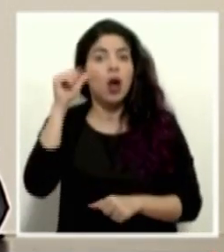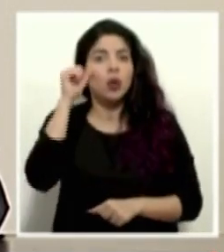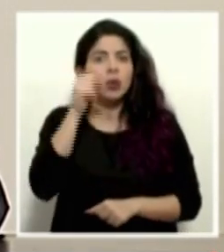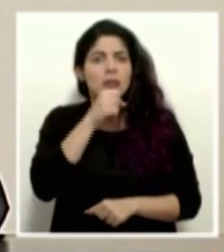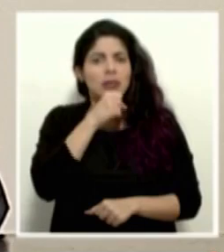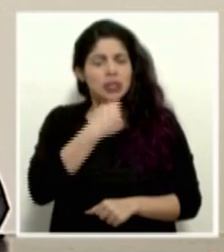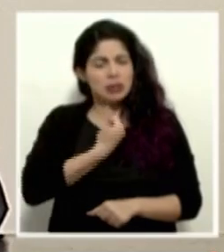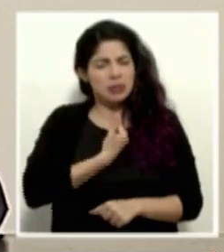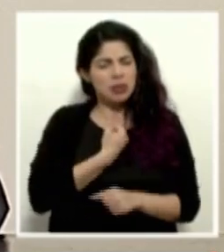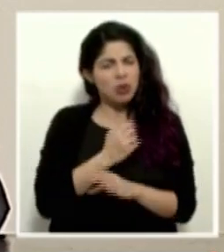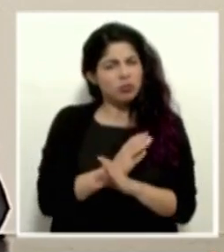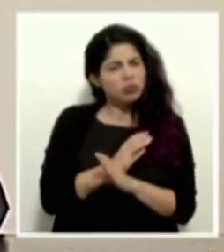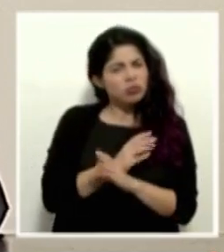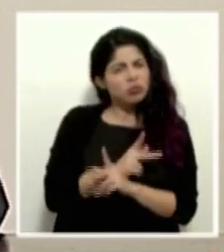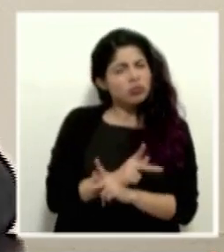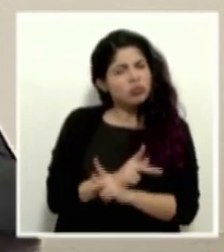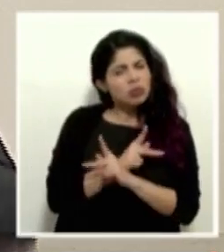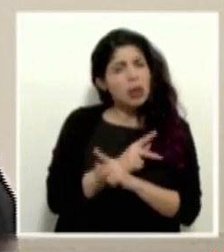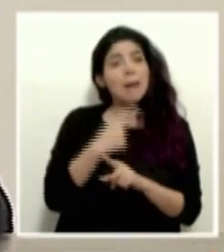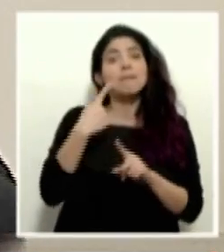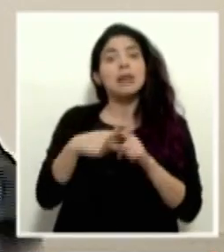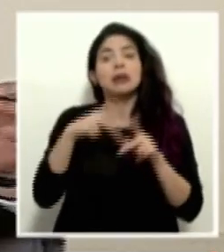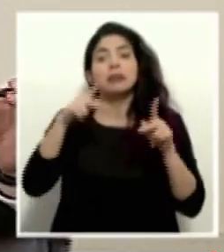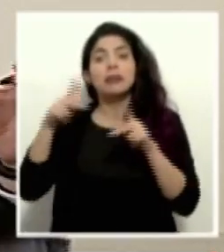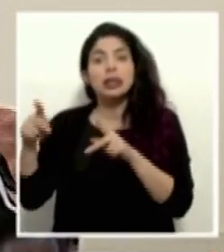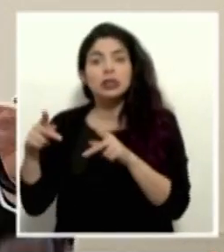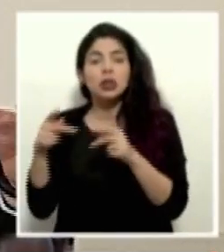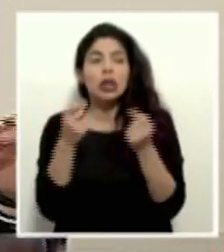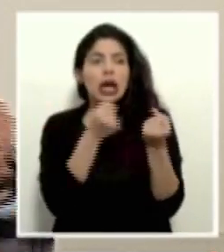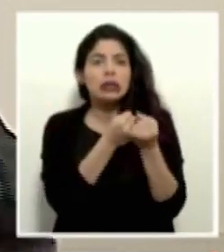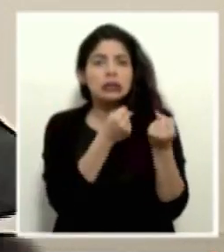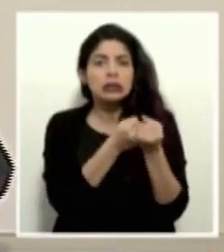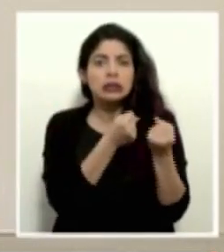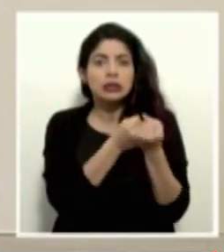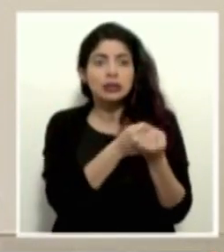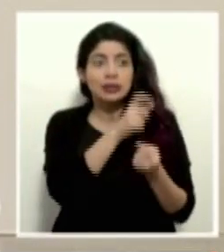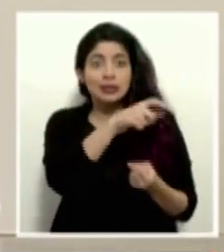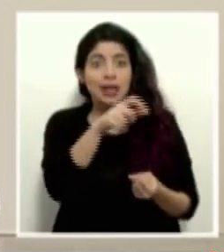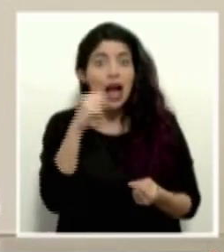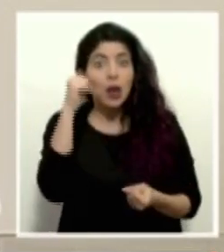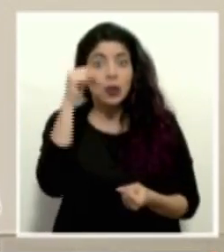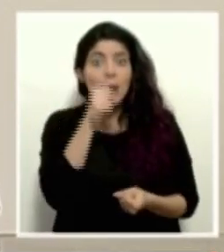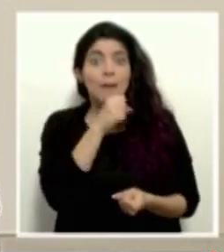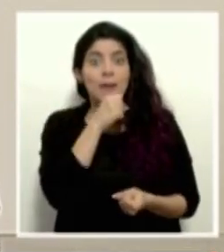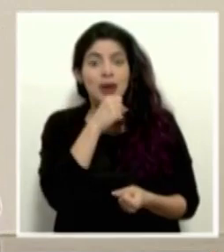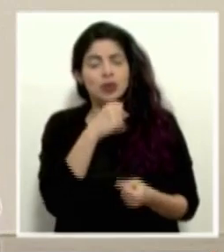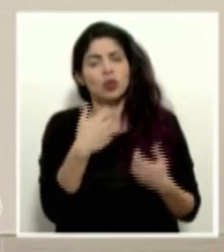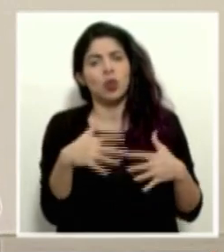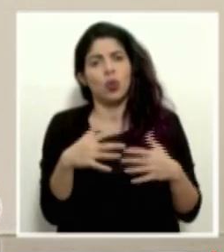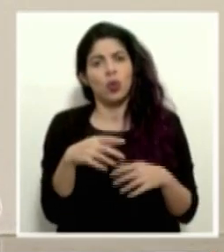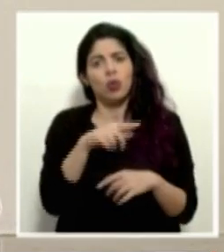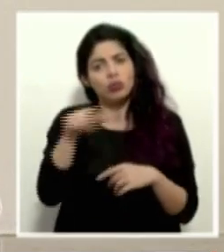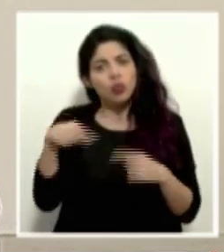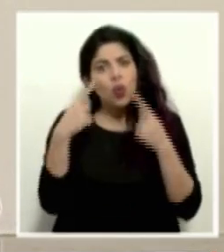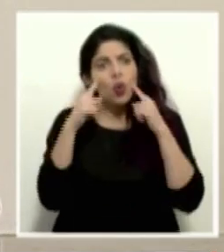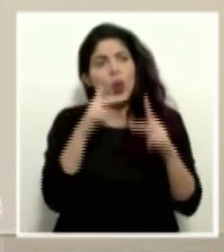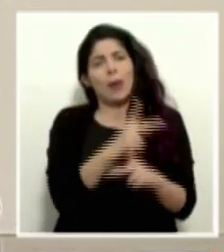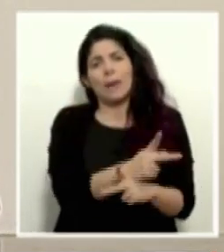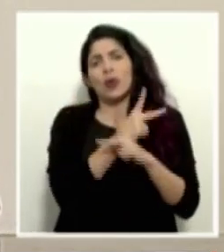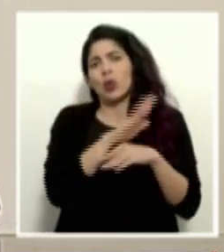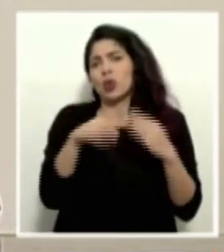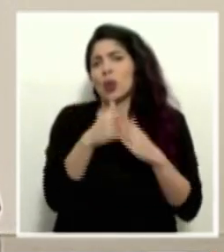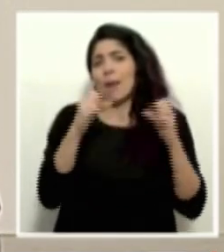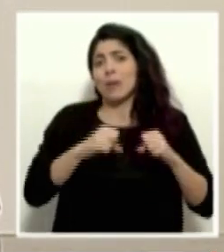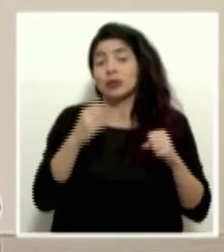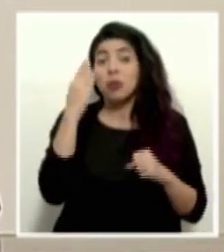por protegerse ellos mismos o los que están siendo parte de ese círculo, esa red de apoyo para los adultos mayores y que logremos protegerlos al máximo